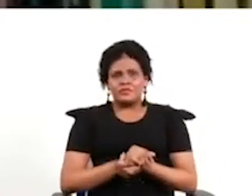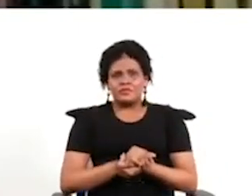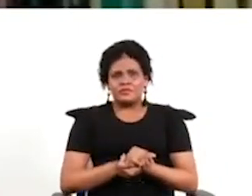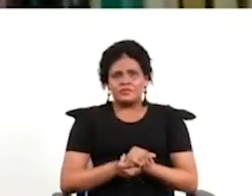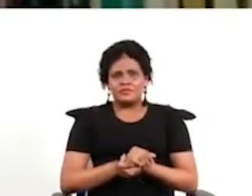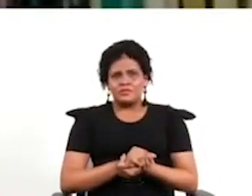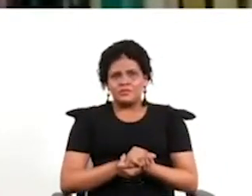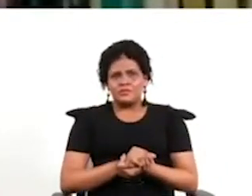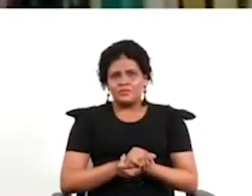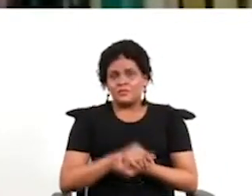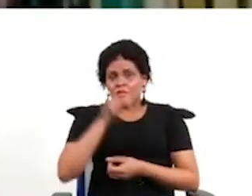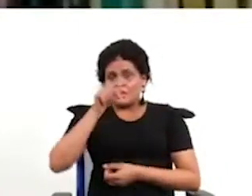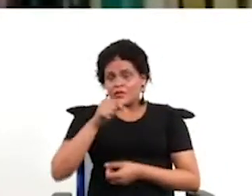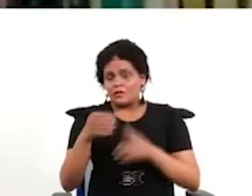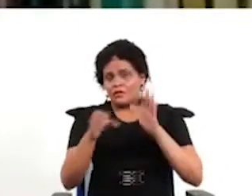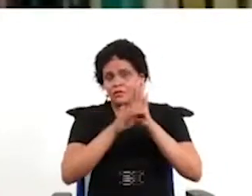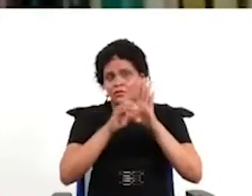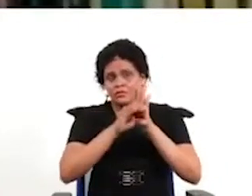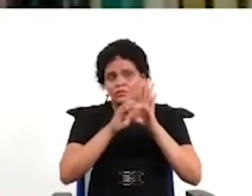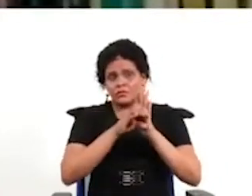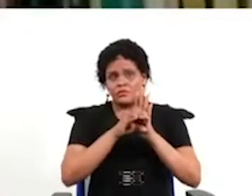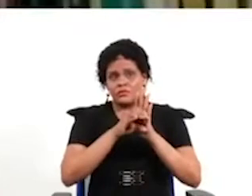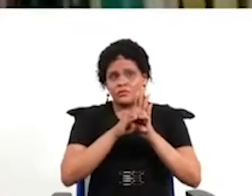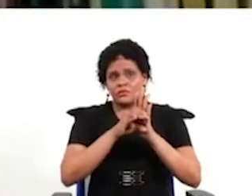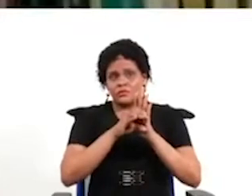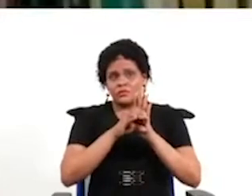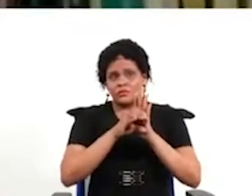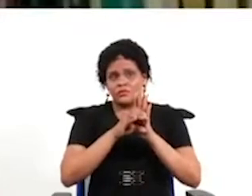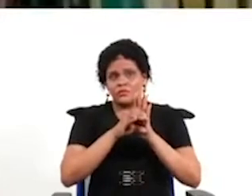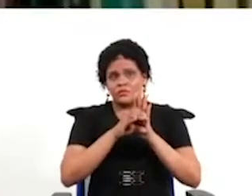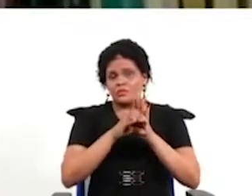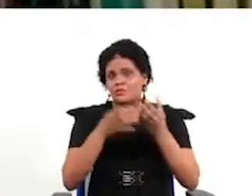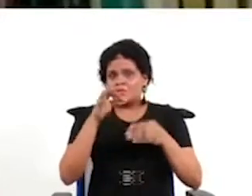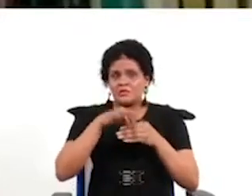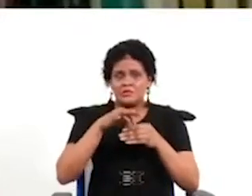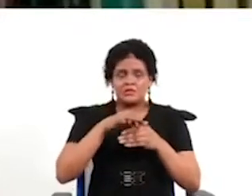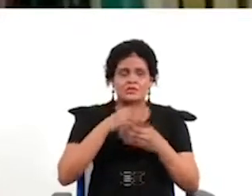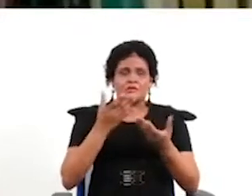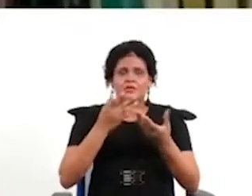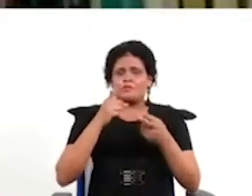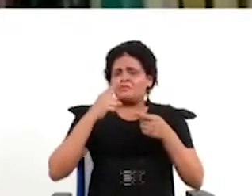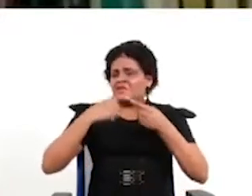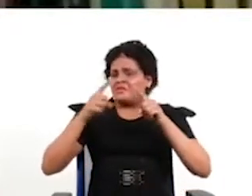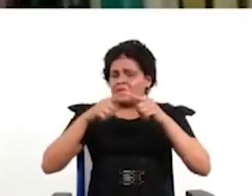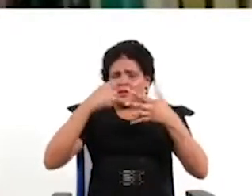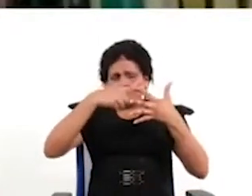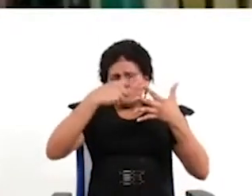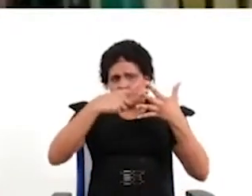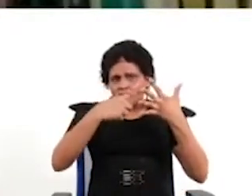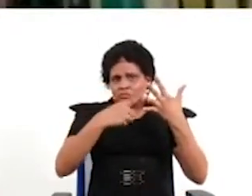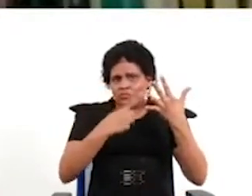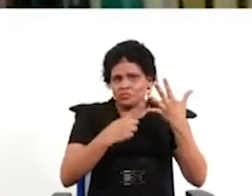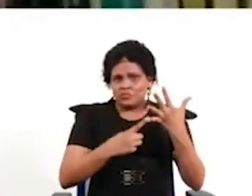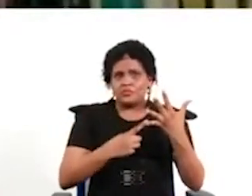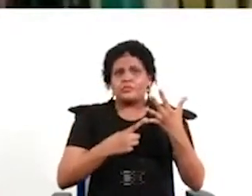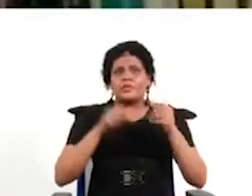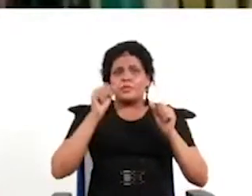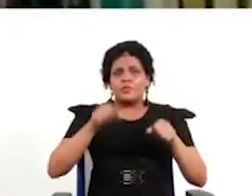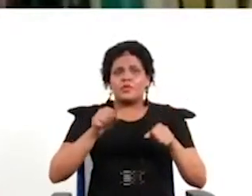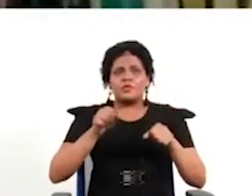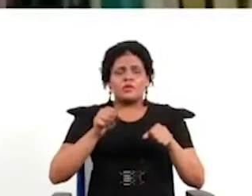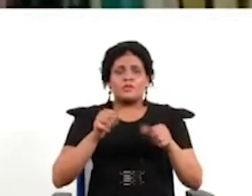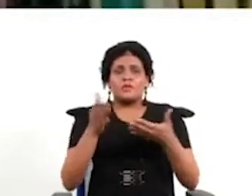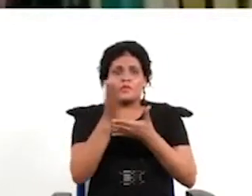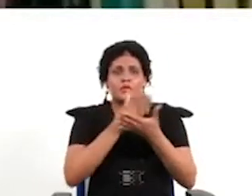estas instituciones como los tribunales organismos electorales etcétera etcétera que son las que tienen que jugar este rol y de